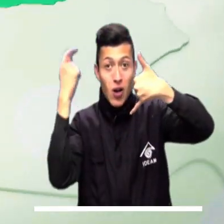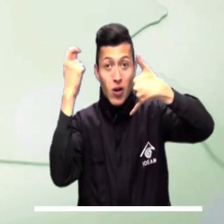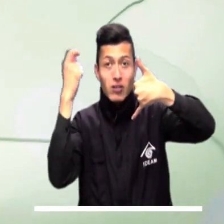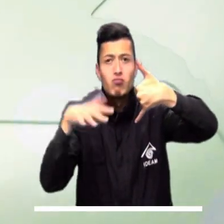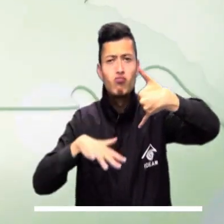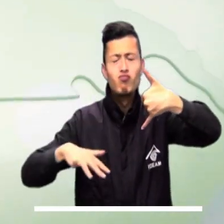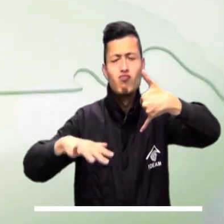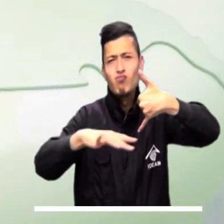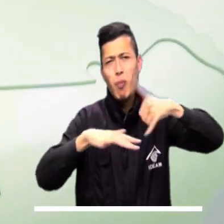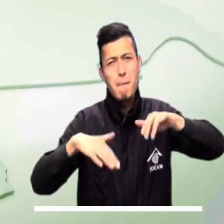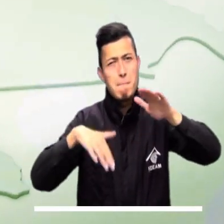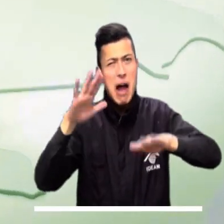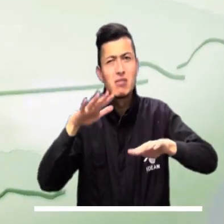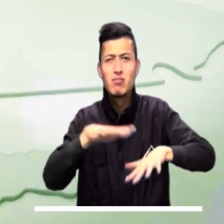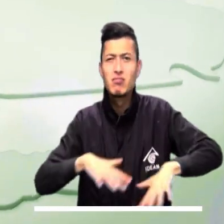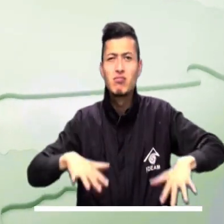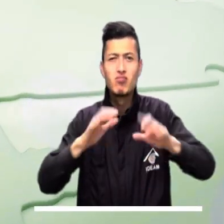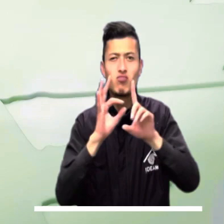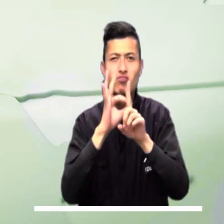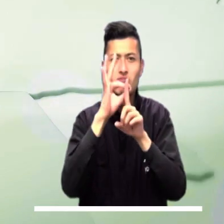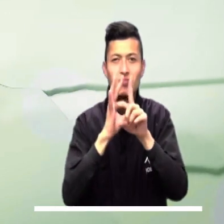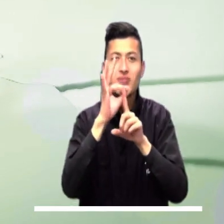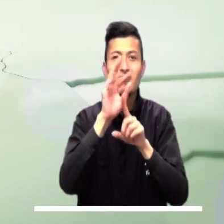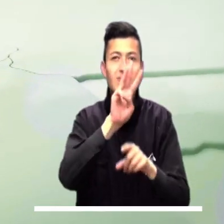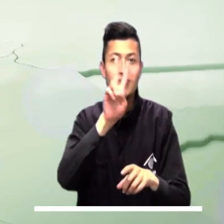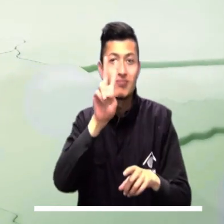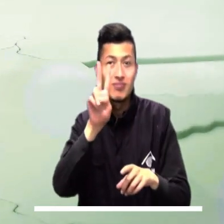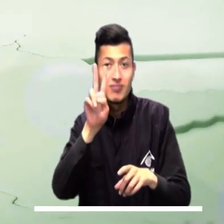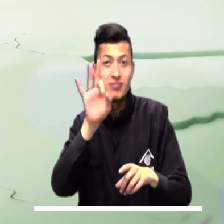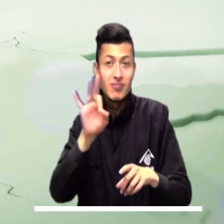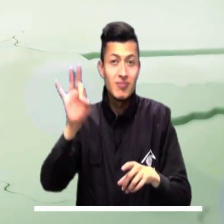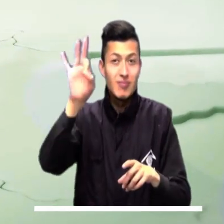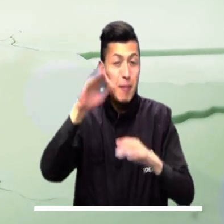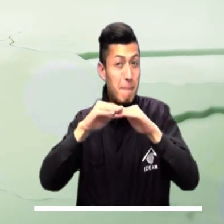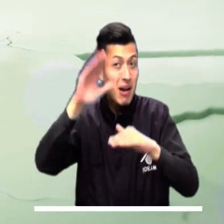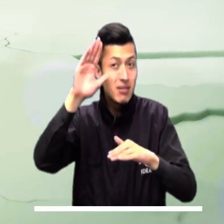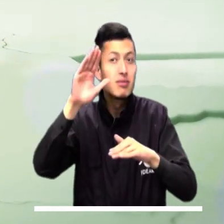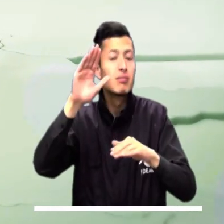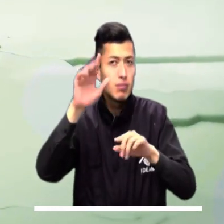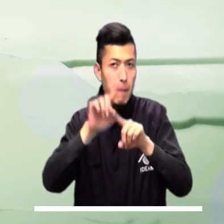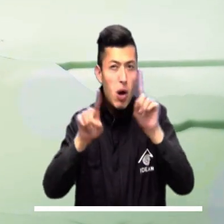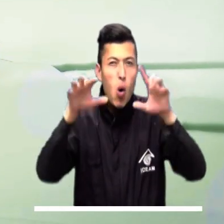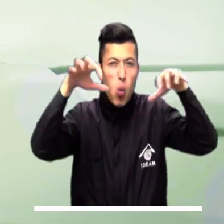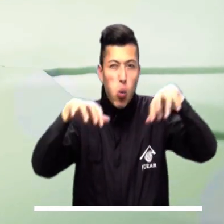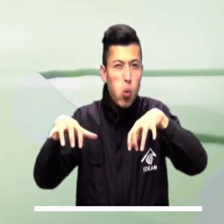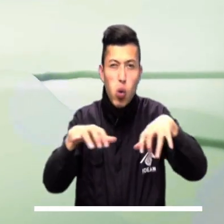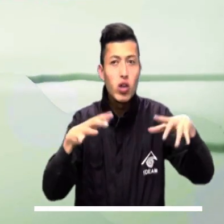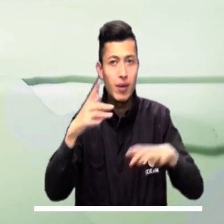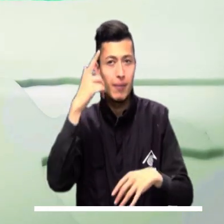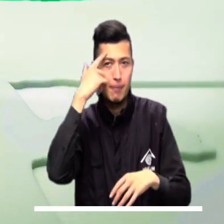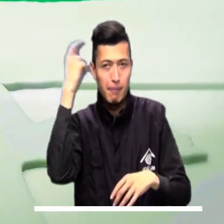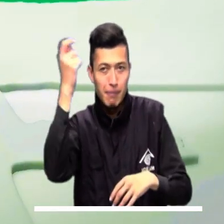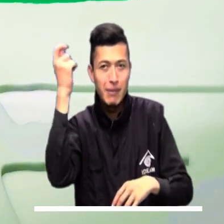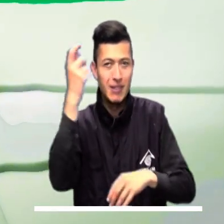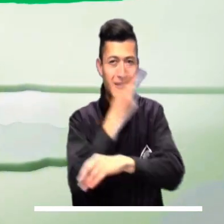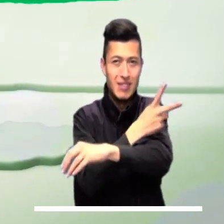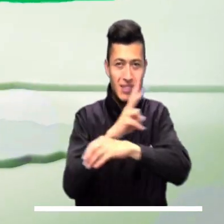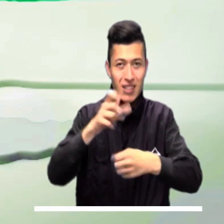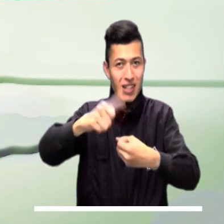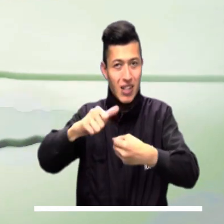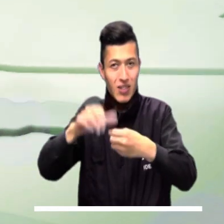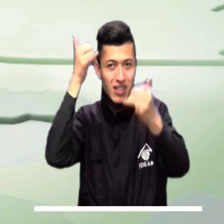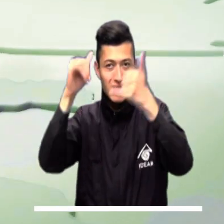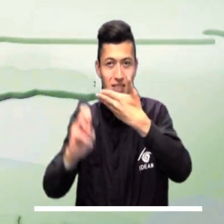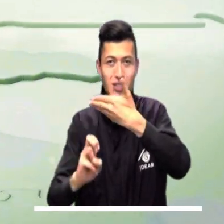En la Orinoquía la mayor parte del área puede presentar temperaturas superiores a los 32 grados. Sin embargo, no se descartan lluvias sobre Meta, Bichada,